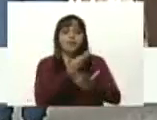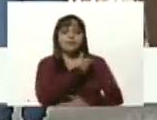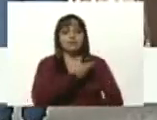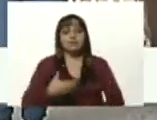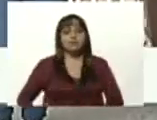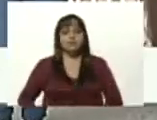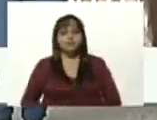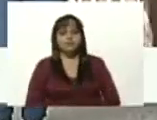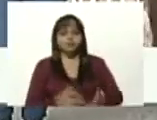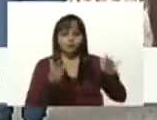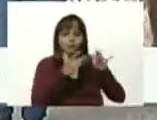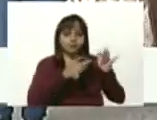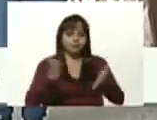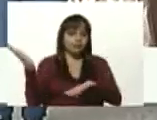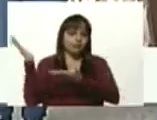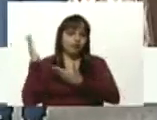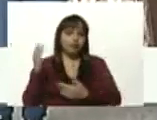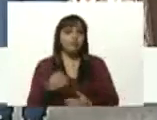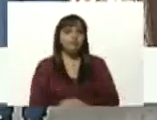Adelante, presidente.